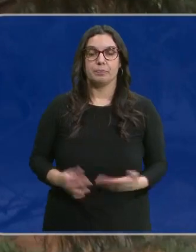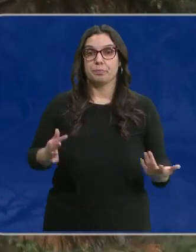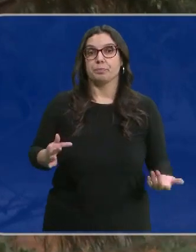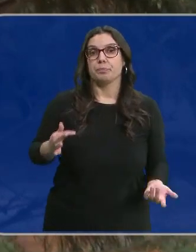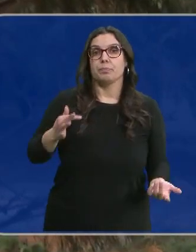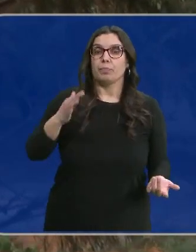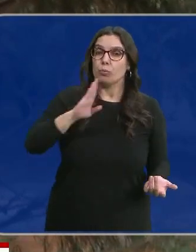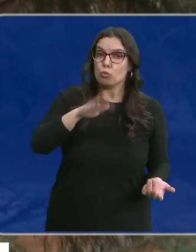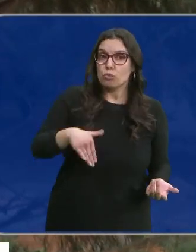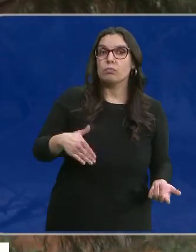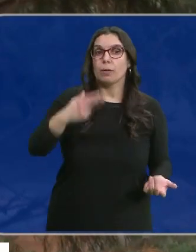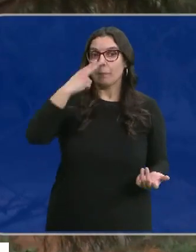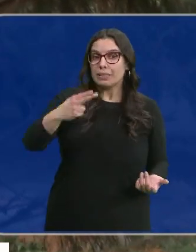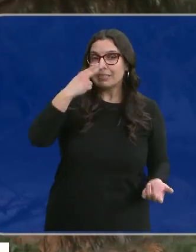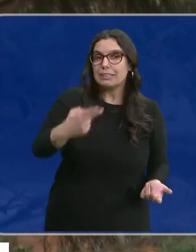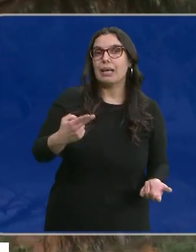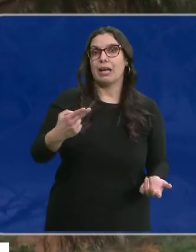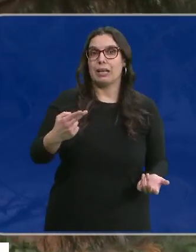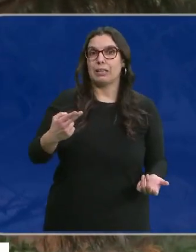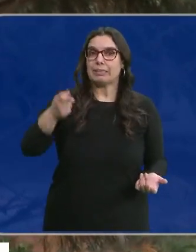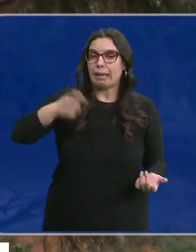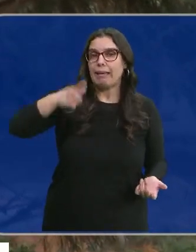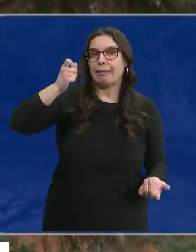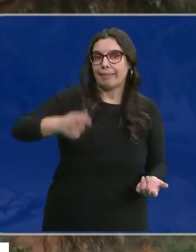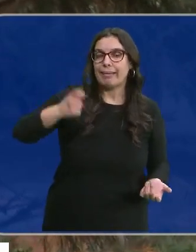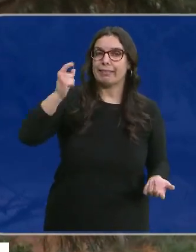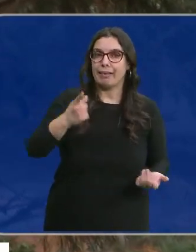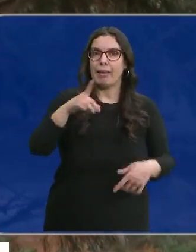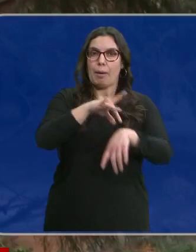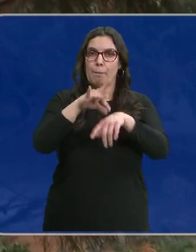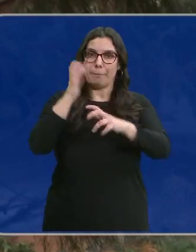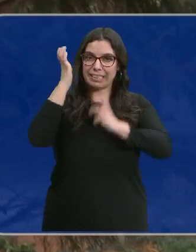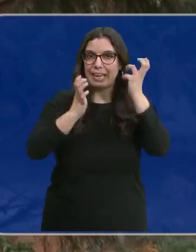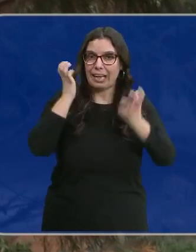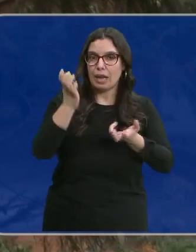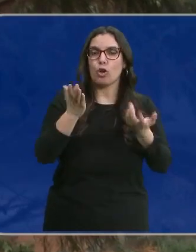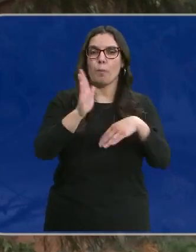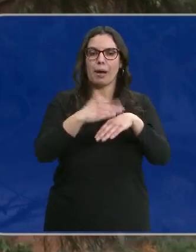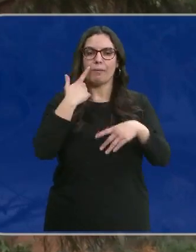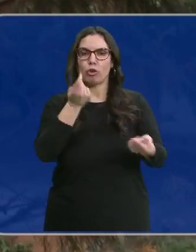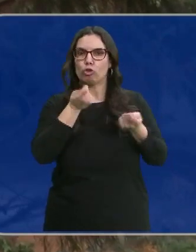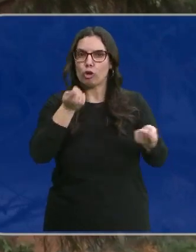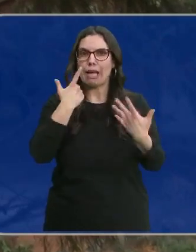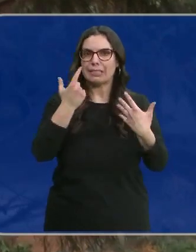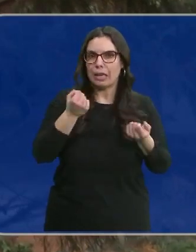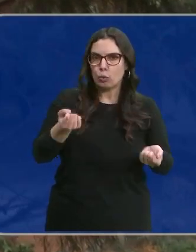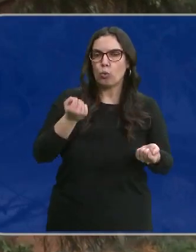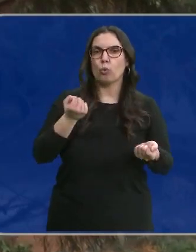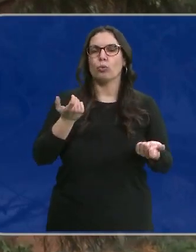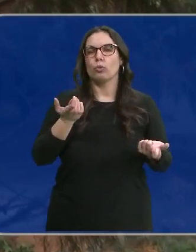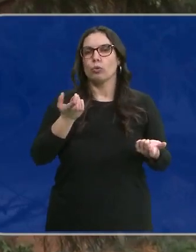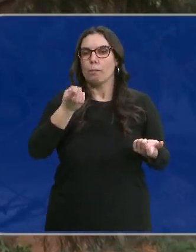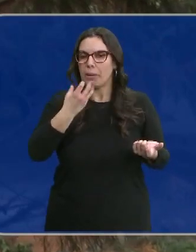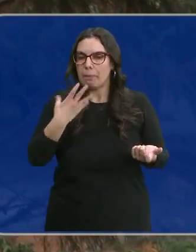Además, conviene hacer visitas periódicas al veterinario para controlar la salud de las